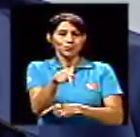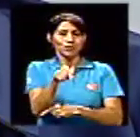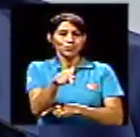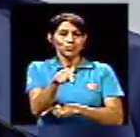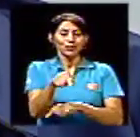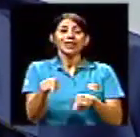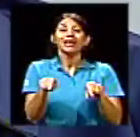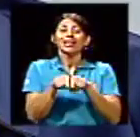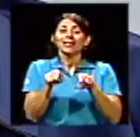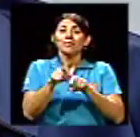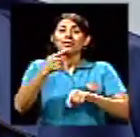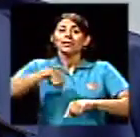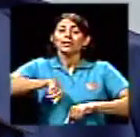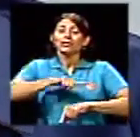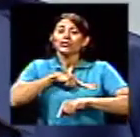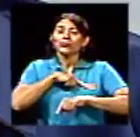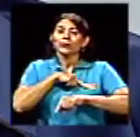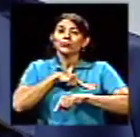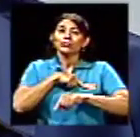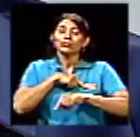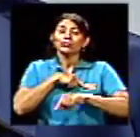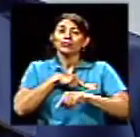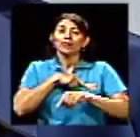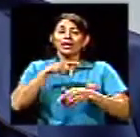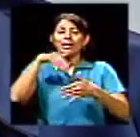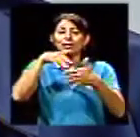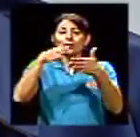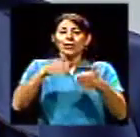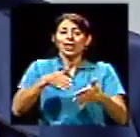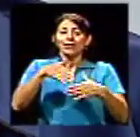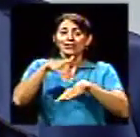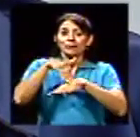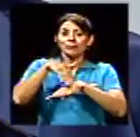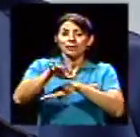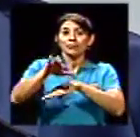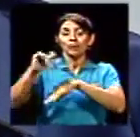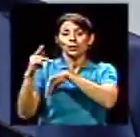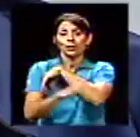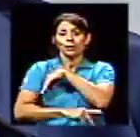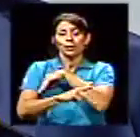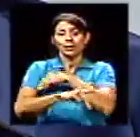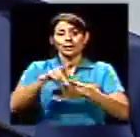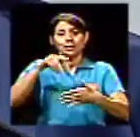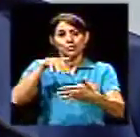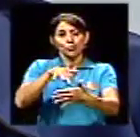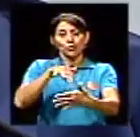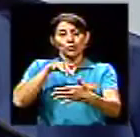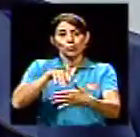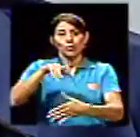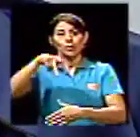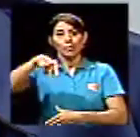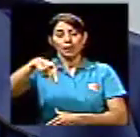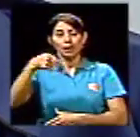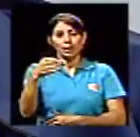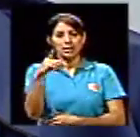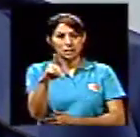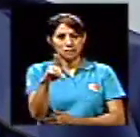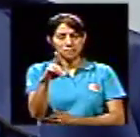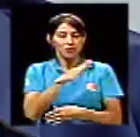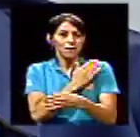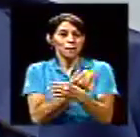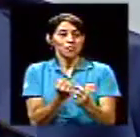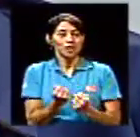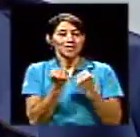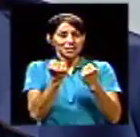estudiantes, digamos, al exterior para un doctorado. Entonces, estamos fortaleciendo eso. A veces se